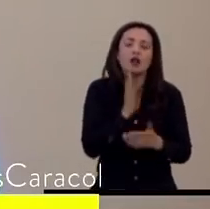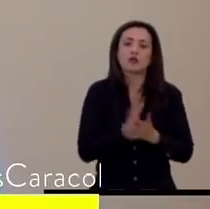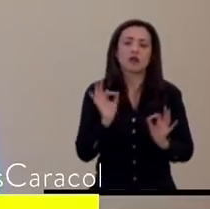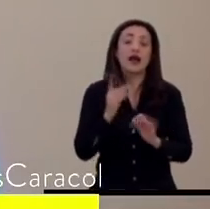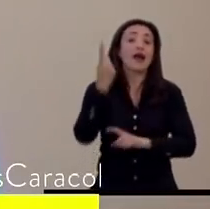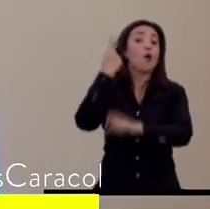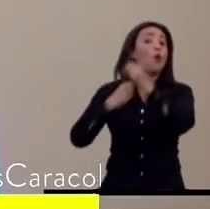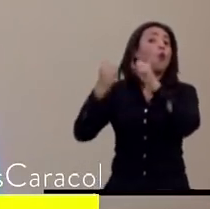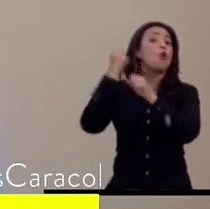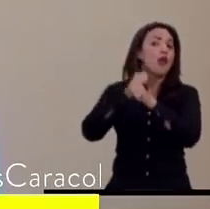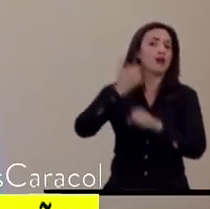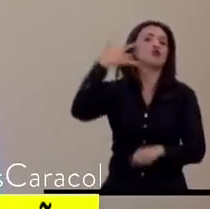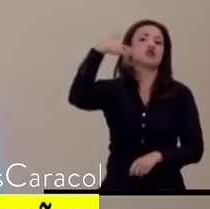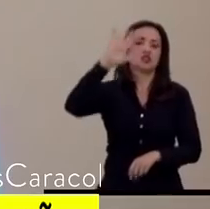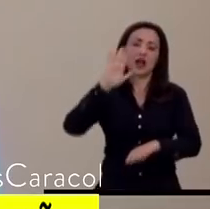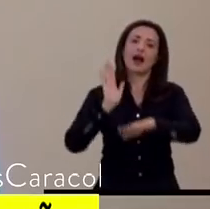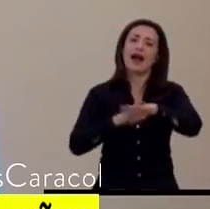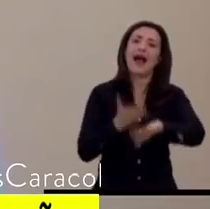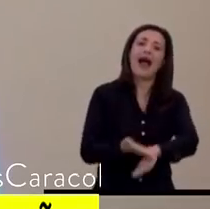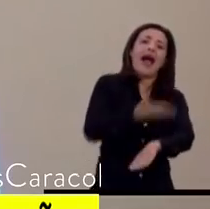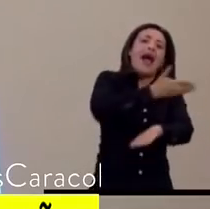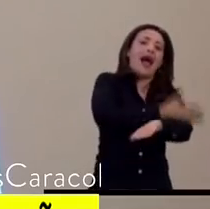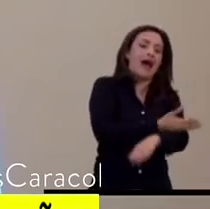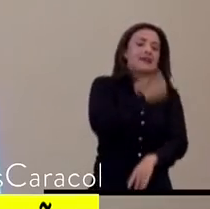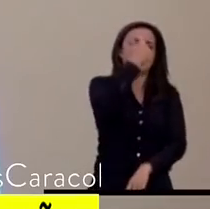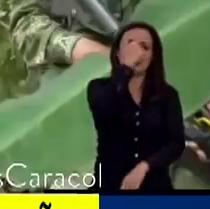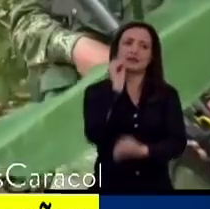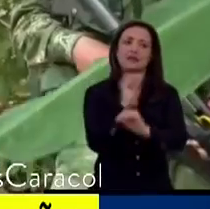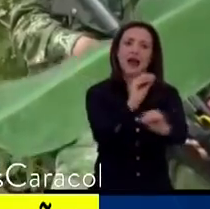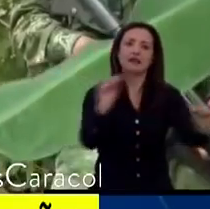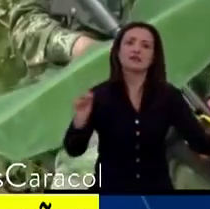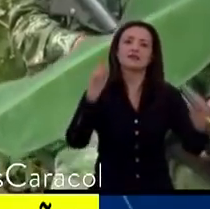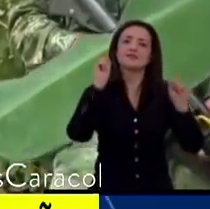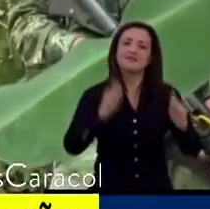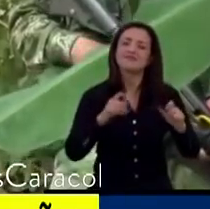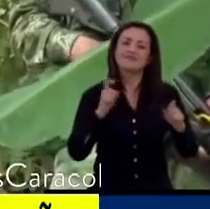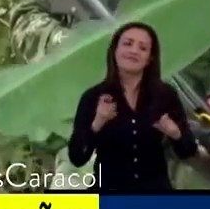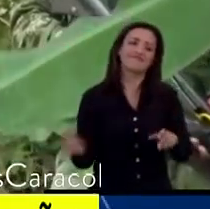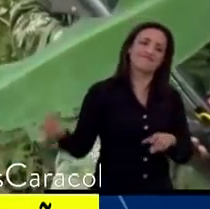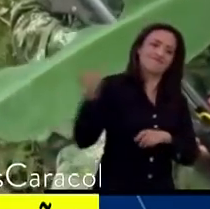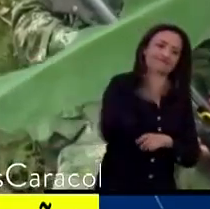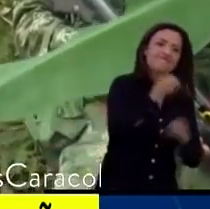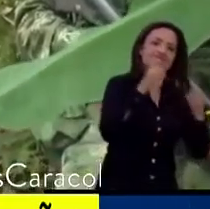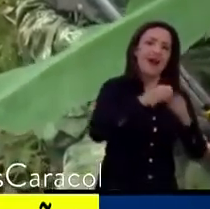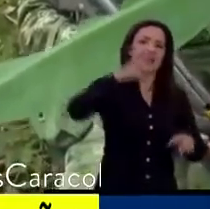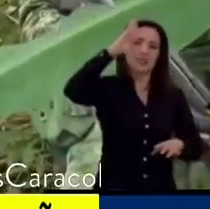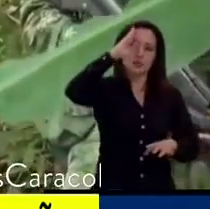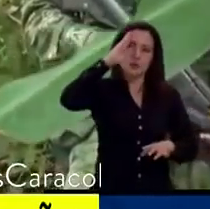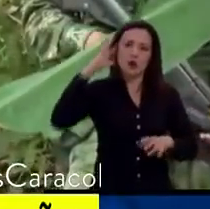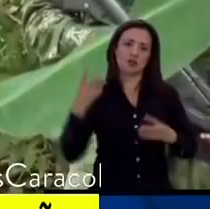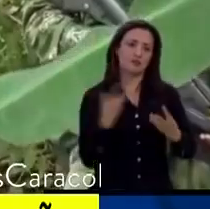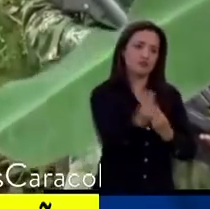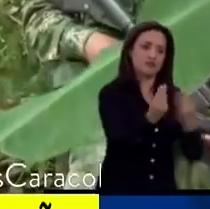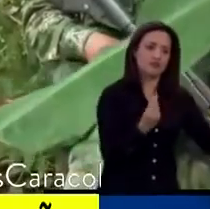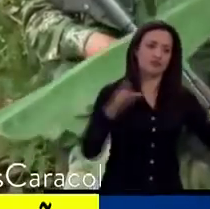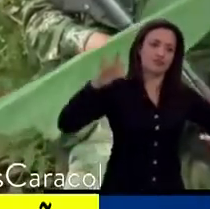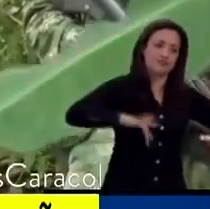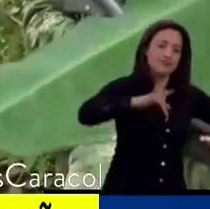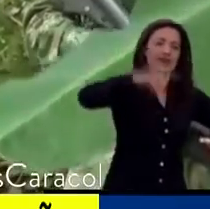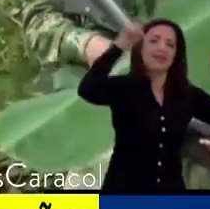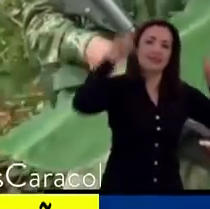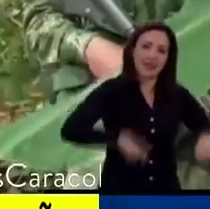pasado habíamos advertido a través de una alerta temprana sobre el reposicionamiento y el fortalecimiento del Ejército de Liberación Nacional en el territorio.